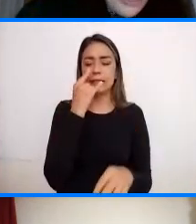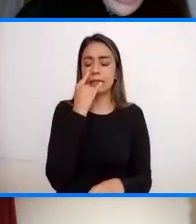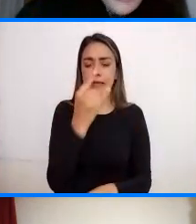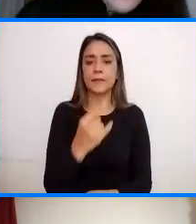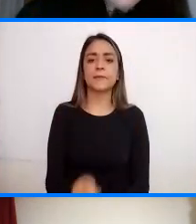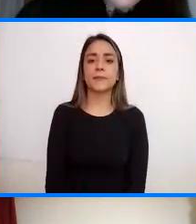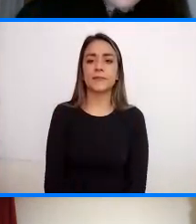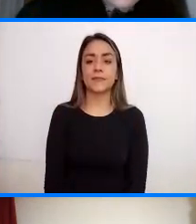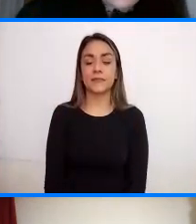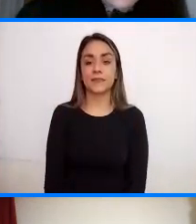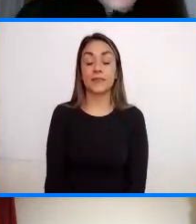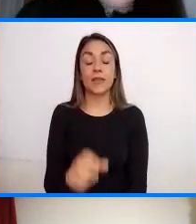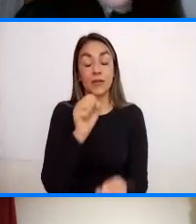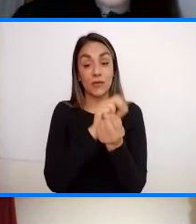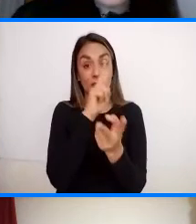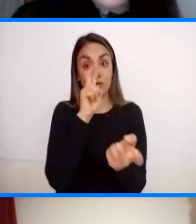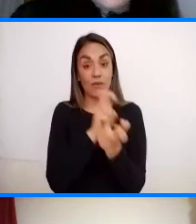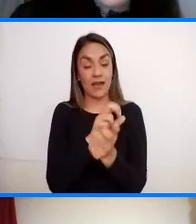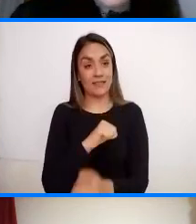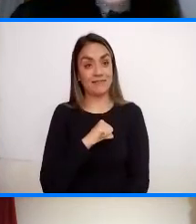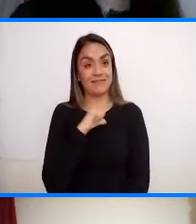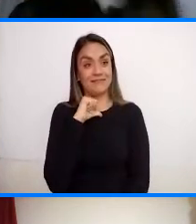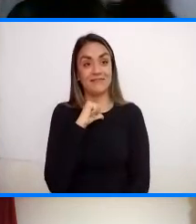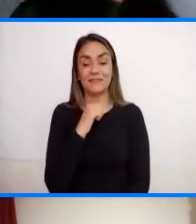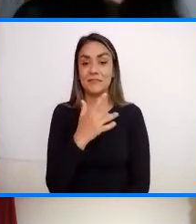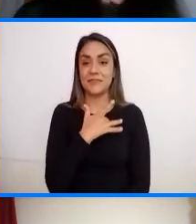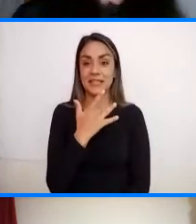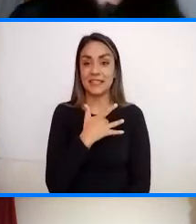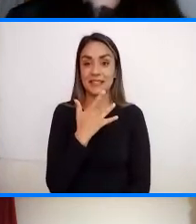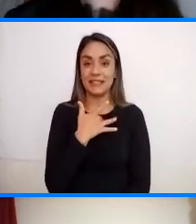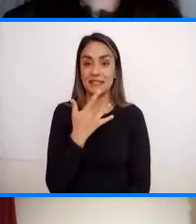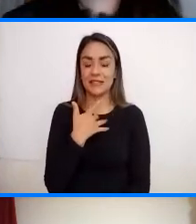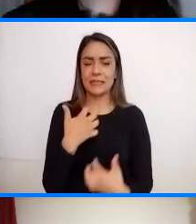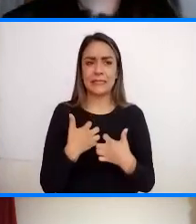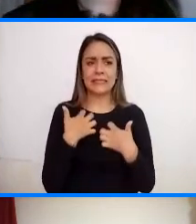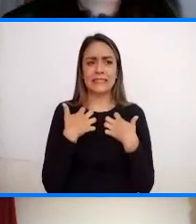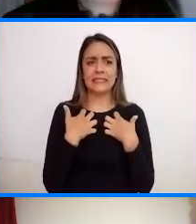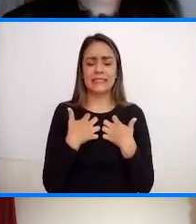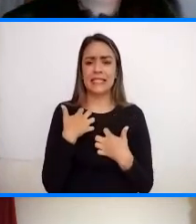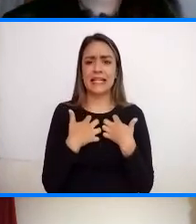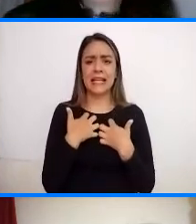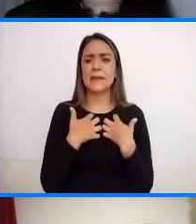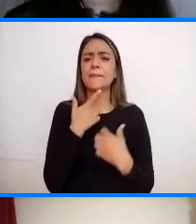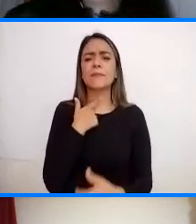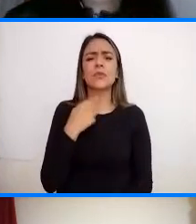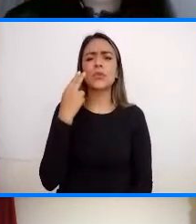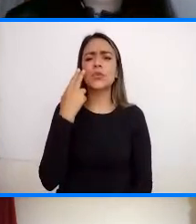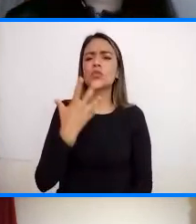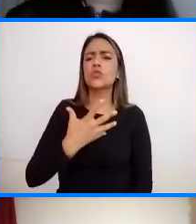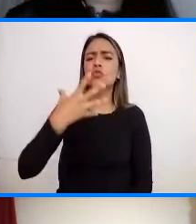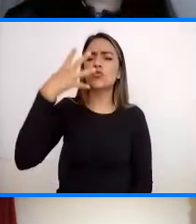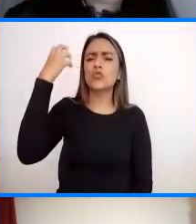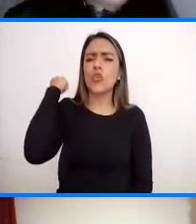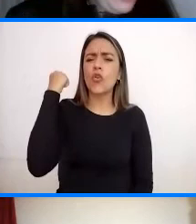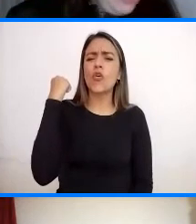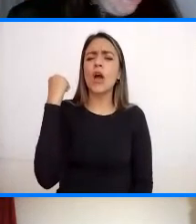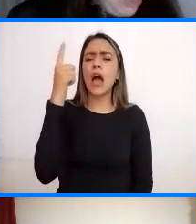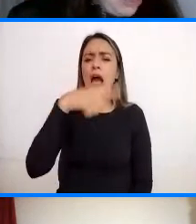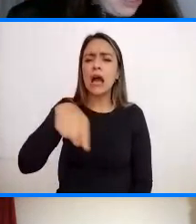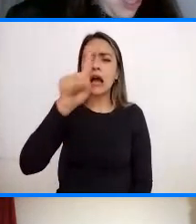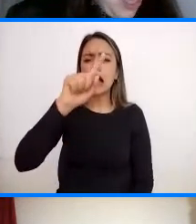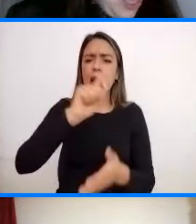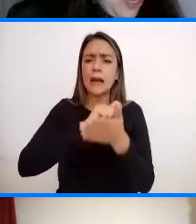Guau Me siento alagada Mire yo Estaba súper asustada A mí me encanta La historia del turismo Chicos por favor Diligencia en el